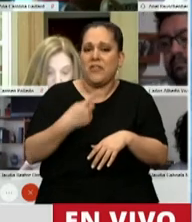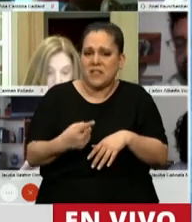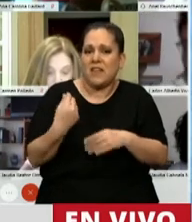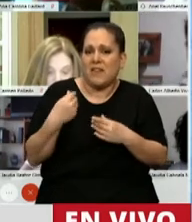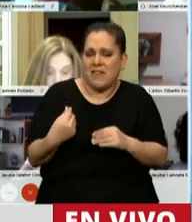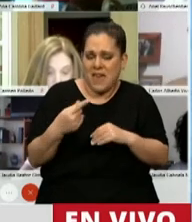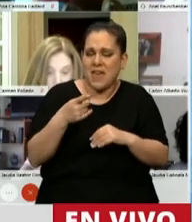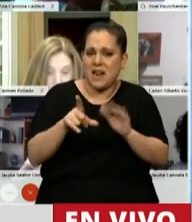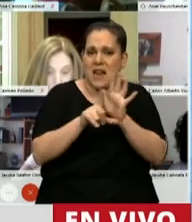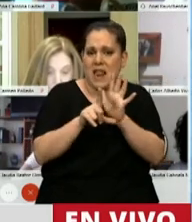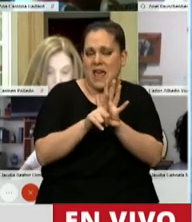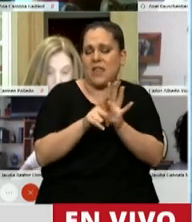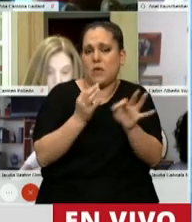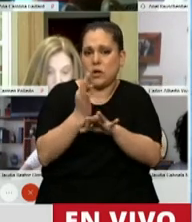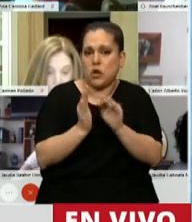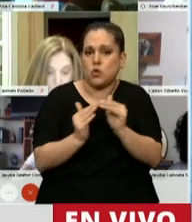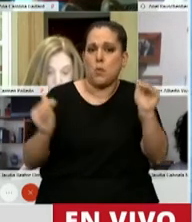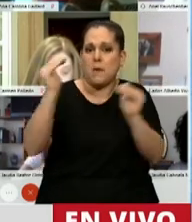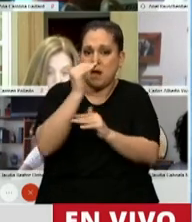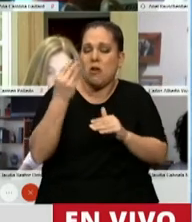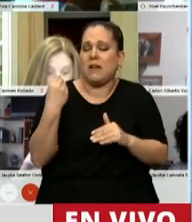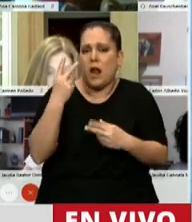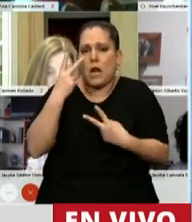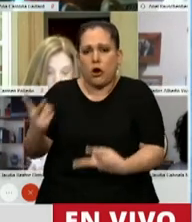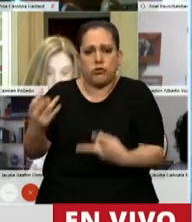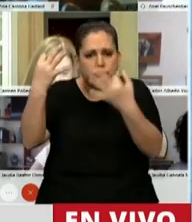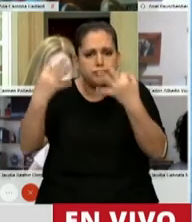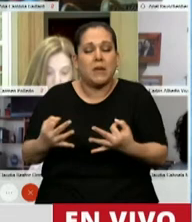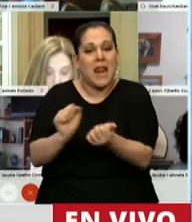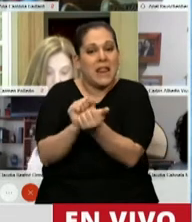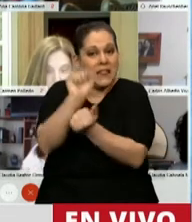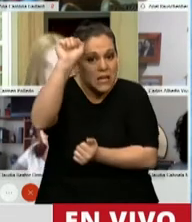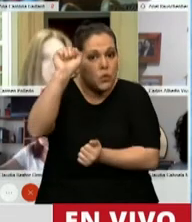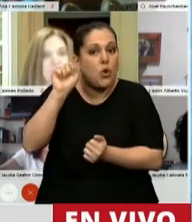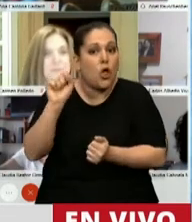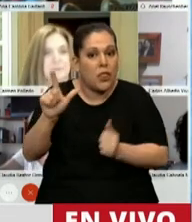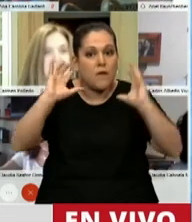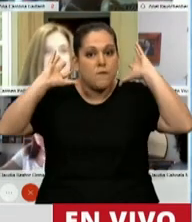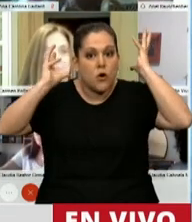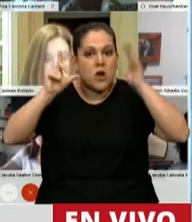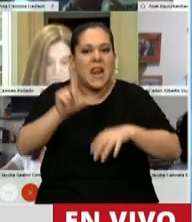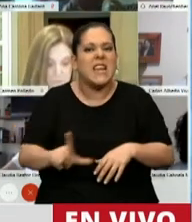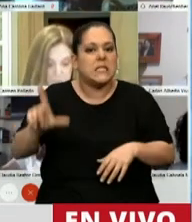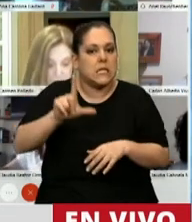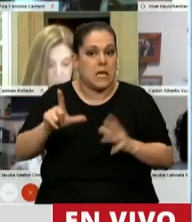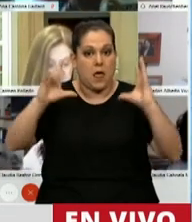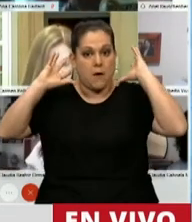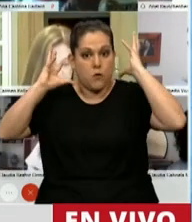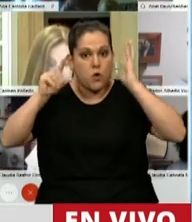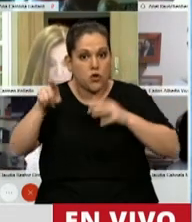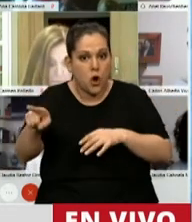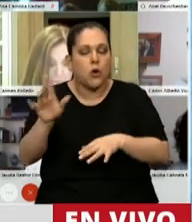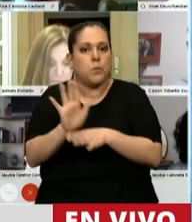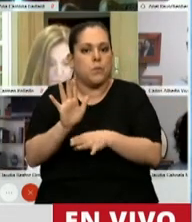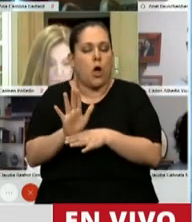para darle el reconocimiento total al título de fonaudiología y licenciatura en fonaudiología, como las